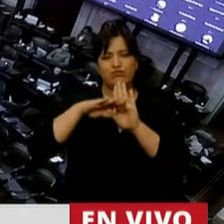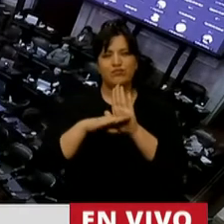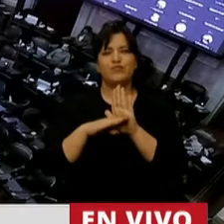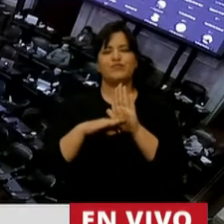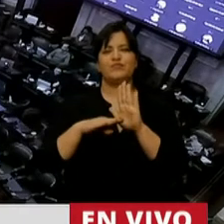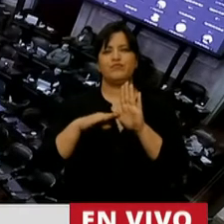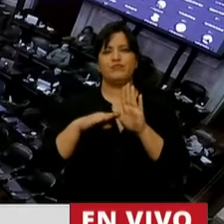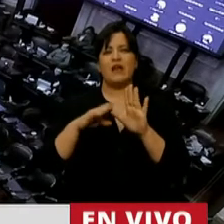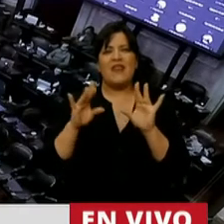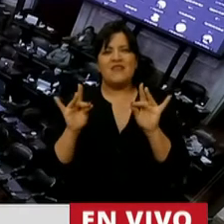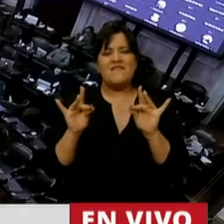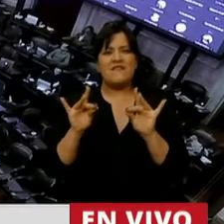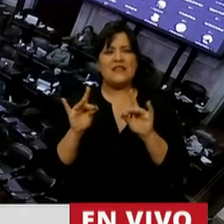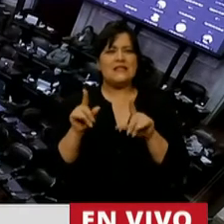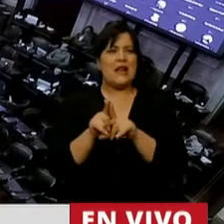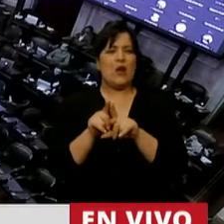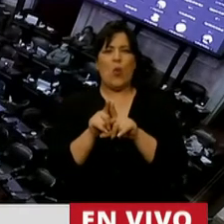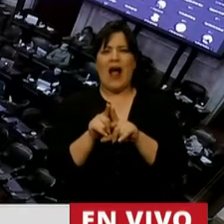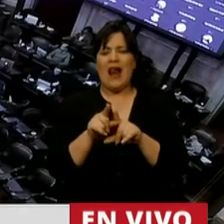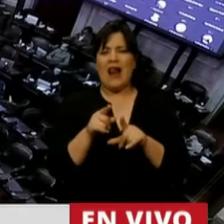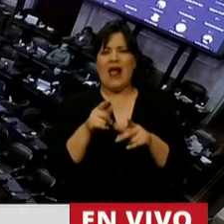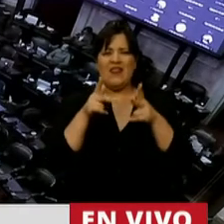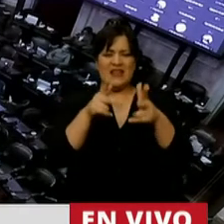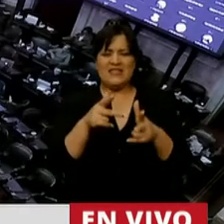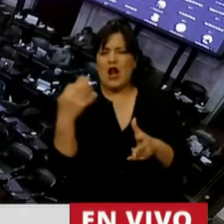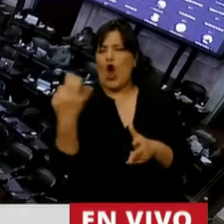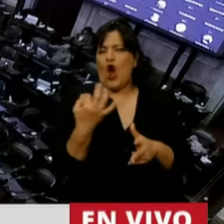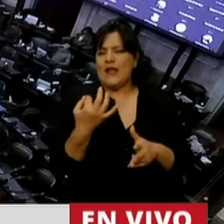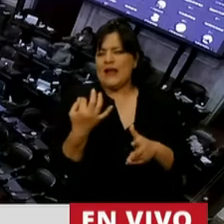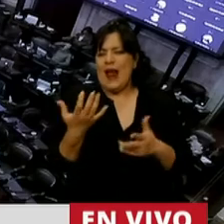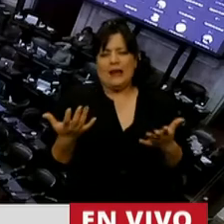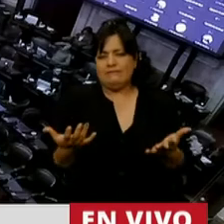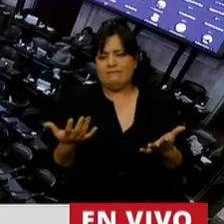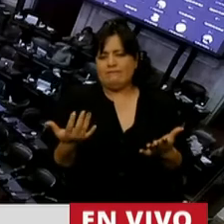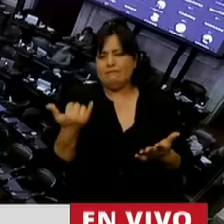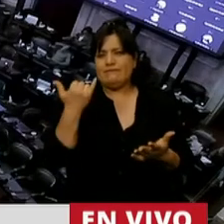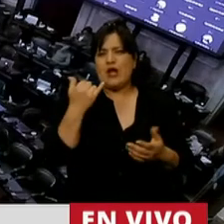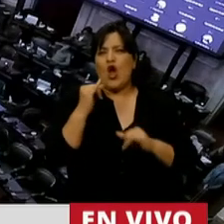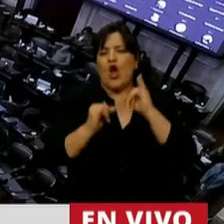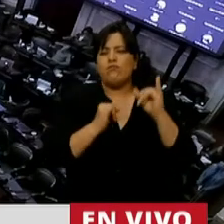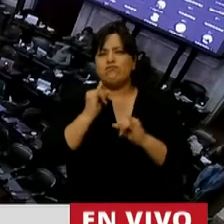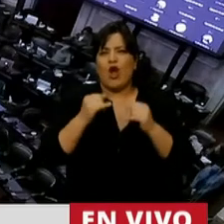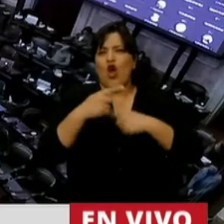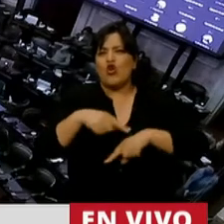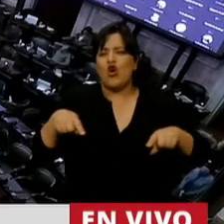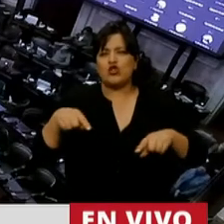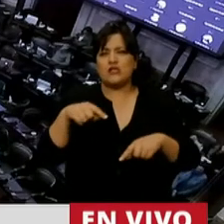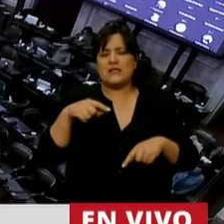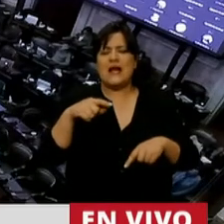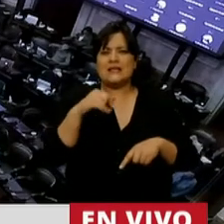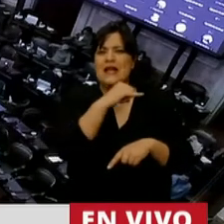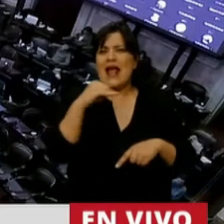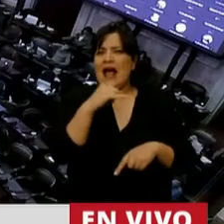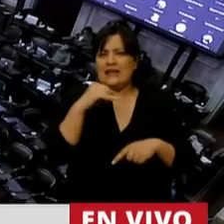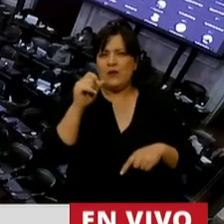resultaba difícil ser original para mostrar ciertos aspectos negativos de las formas macroeconómicas en las cuales está